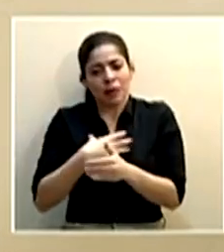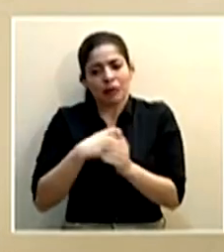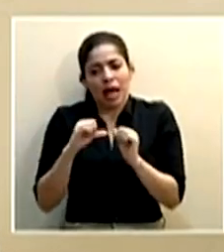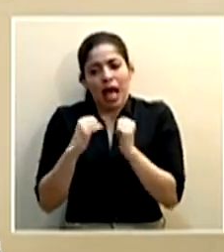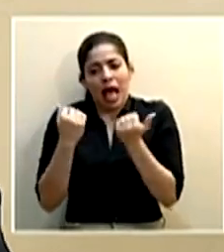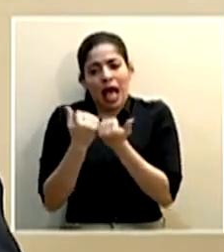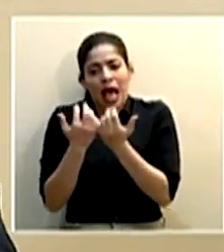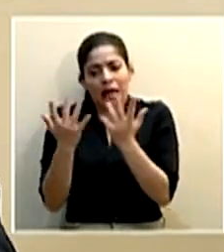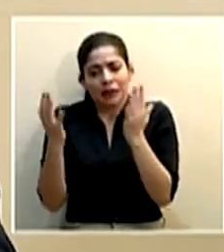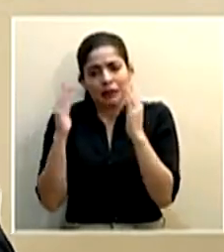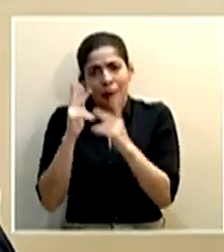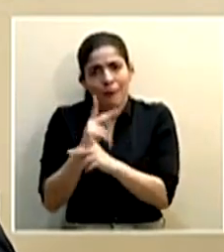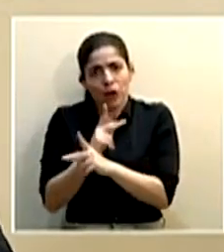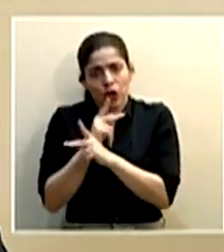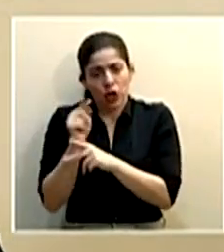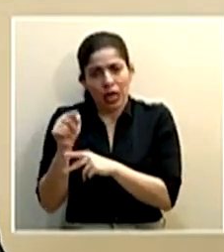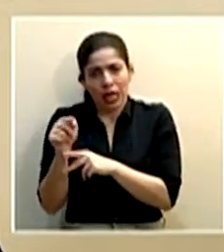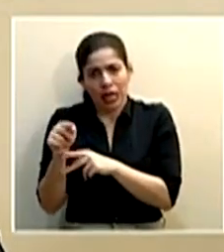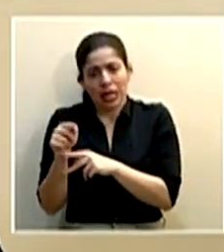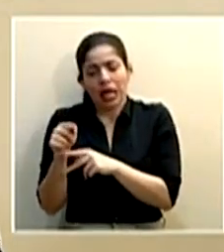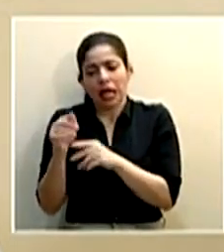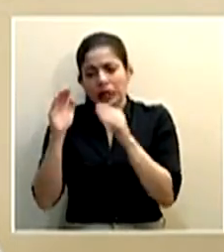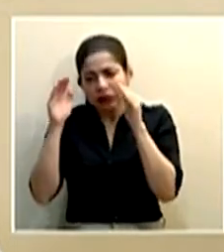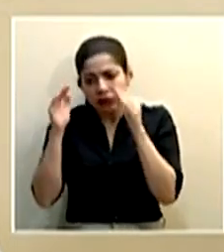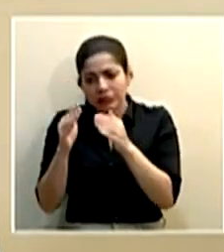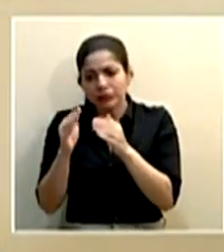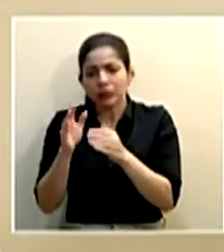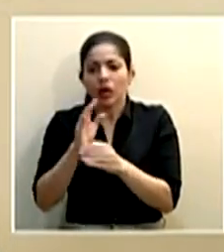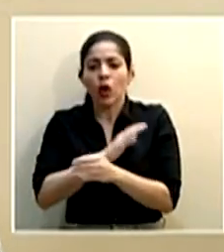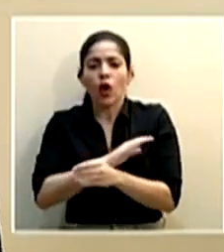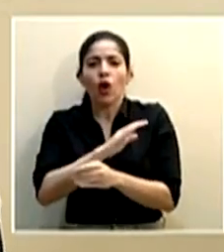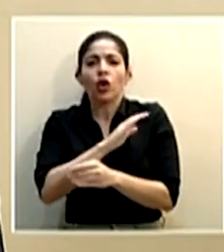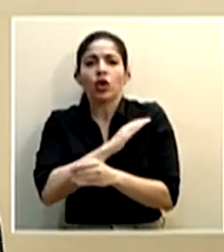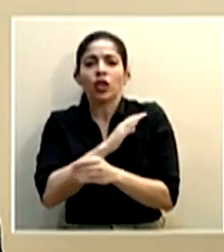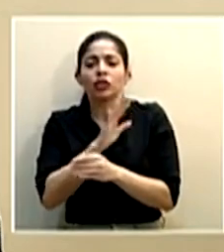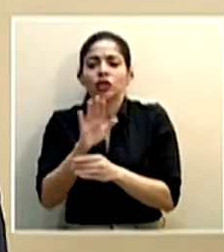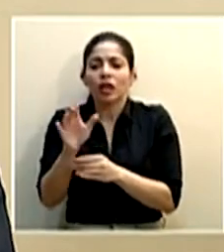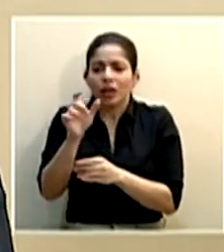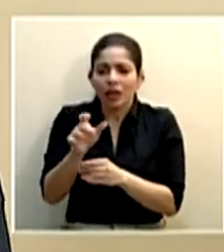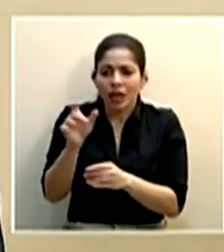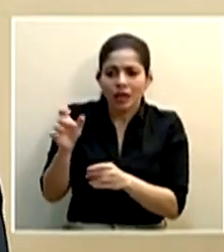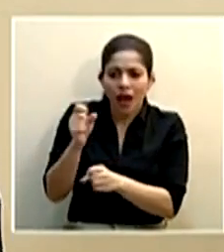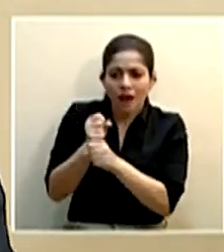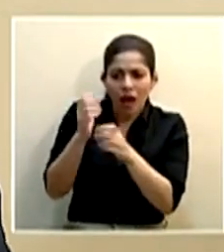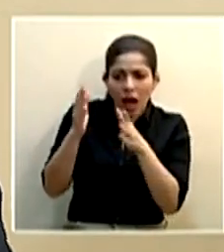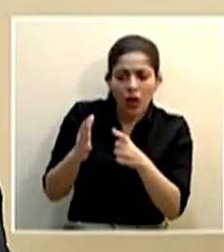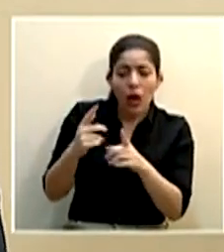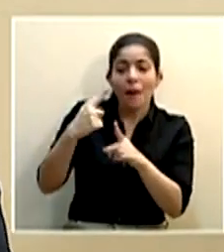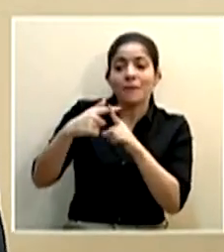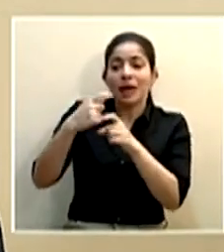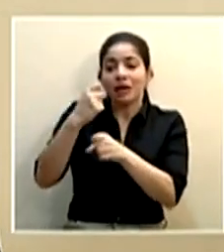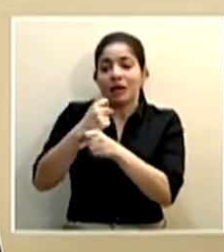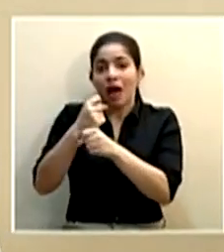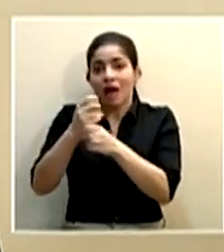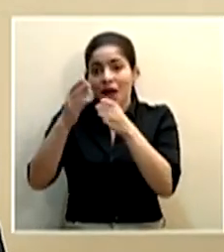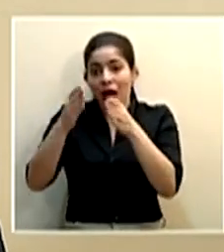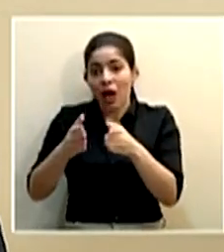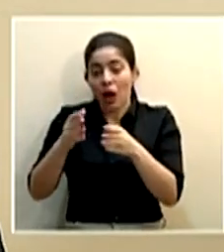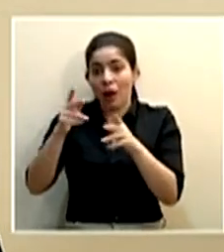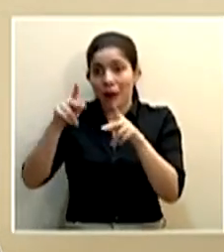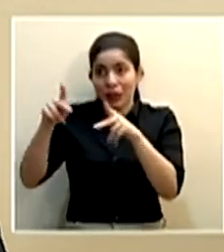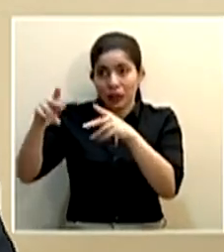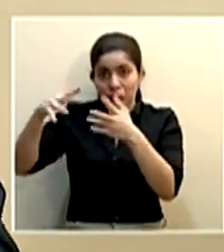inversas protegidas en concentrarnos en las condiciones del funcionario y en el trabajo del funcionario de campo